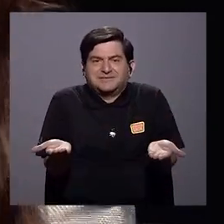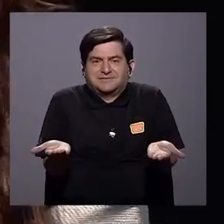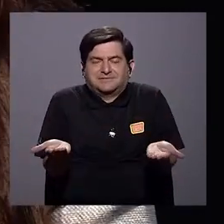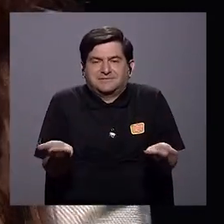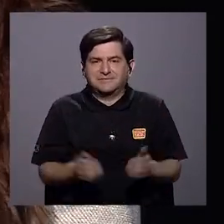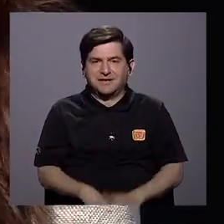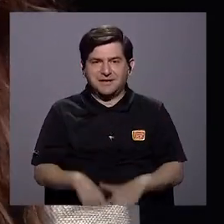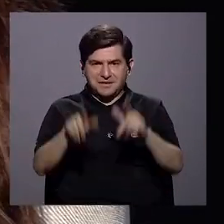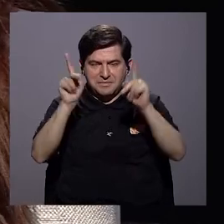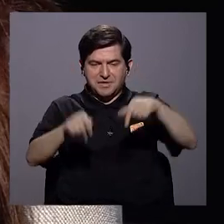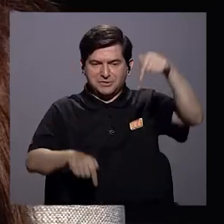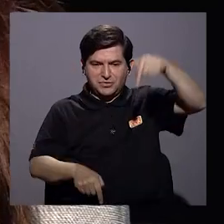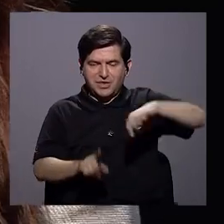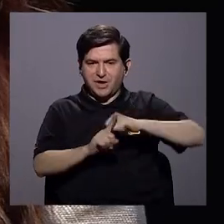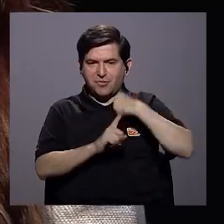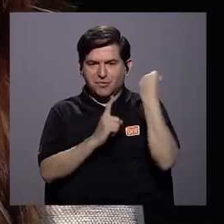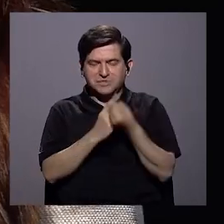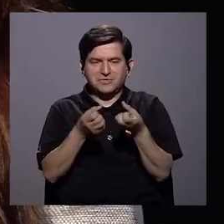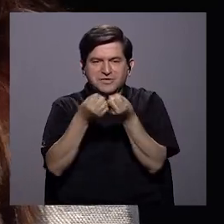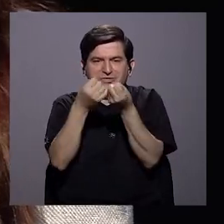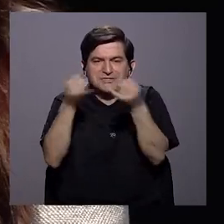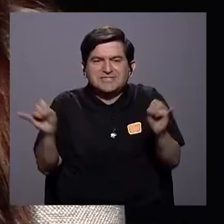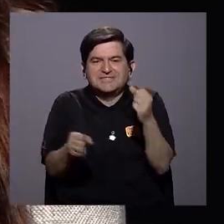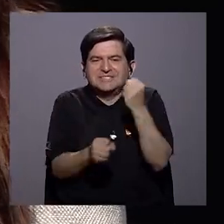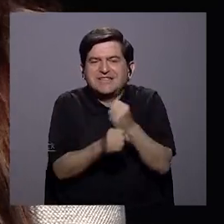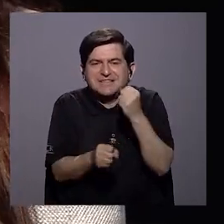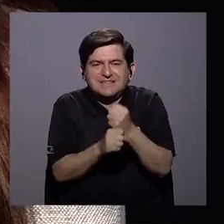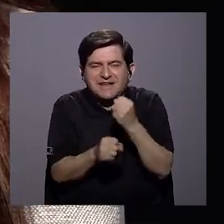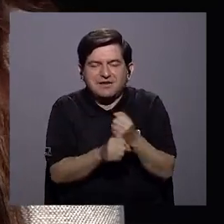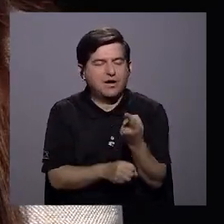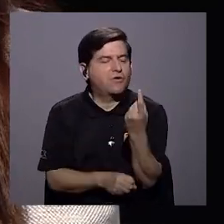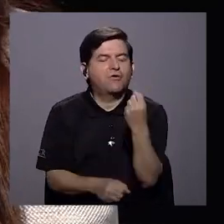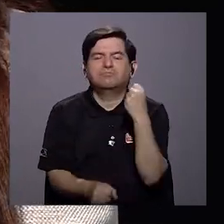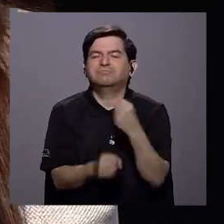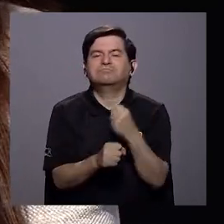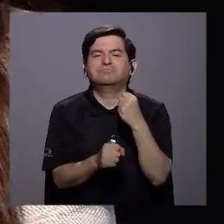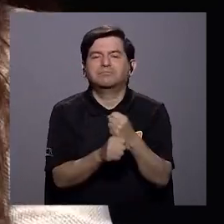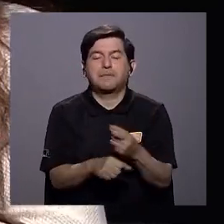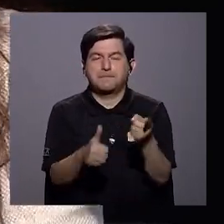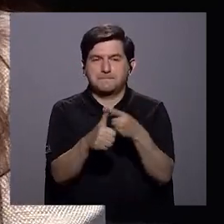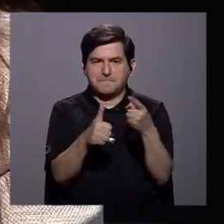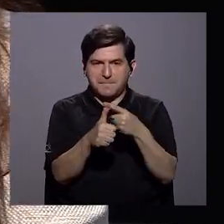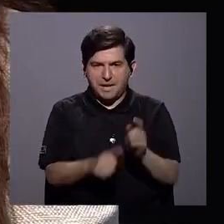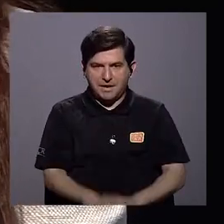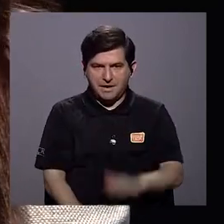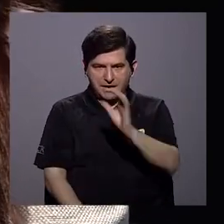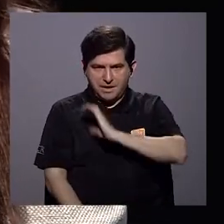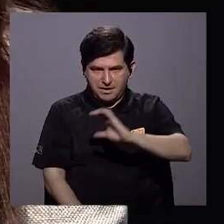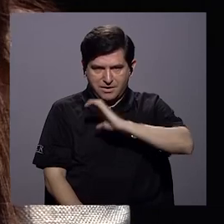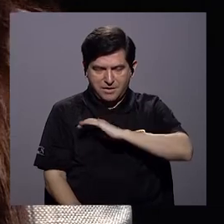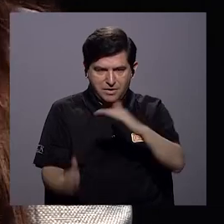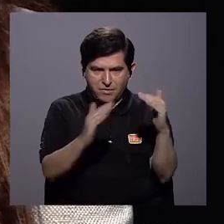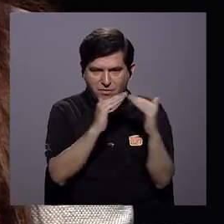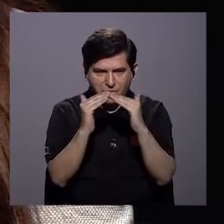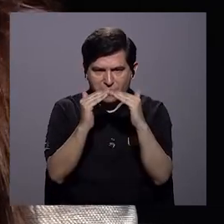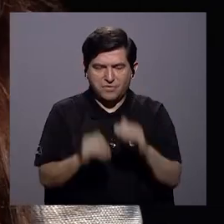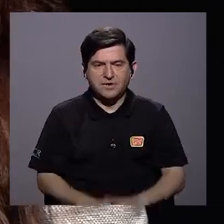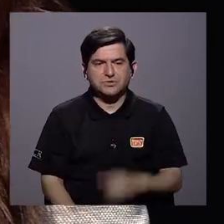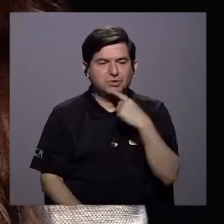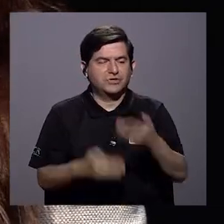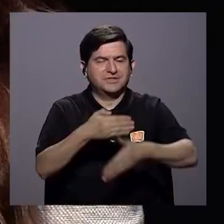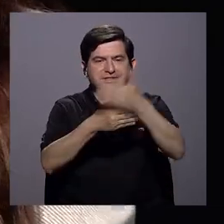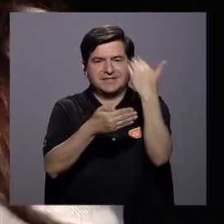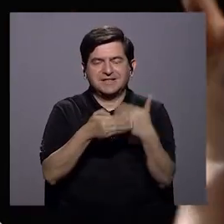con la persona que hoy está en condición de desempleo. Bueno, primero que todo es importante caracterizar esa población. Lo decías